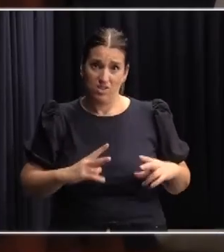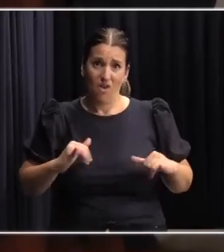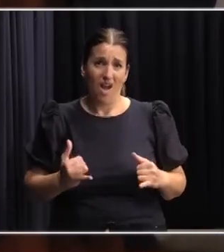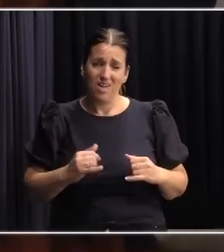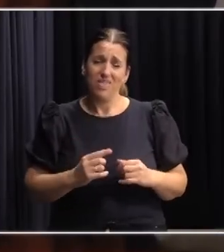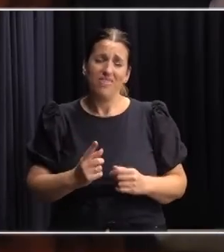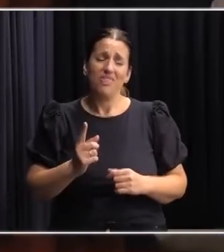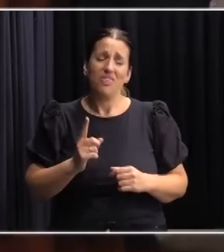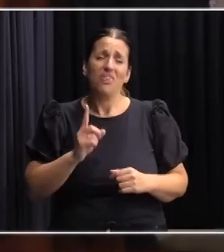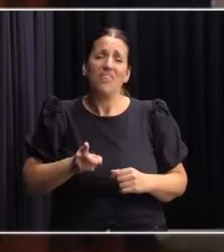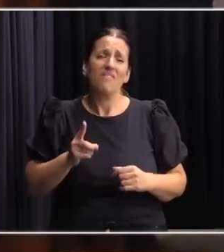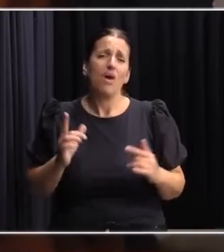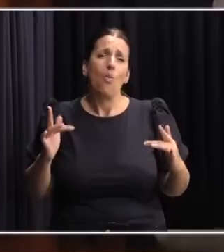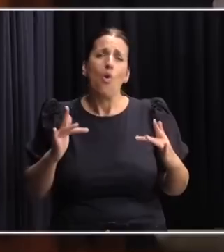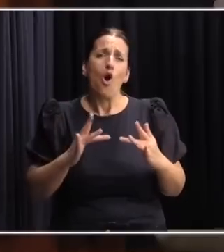puente